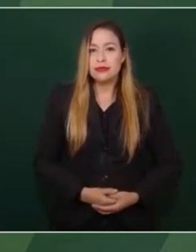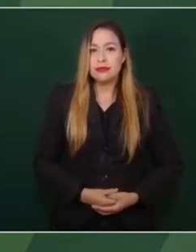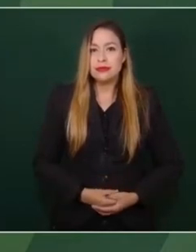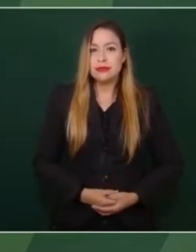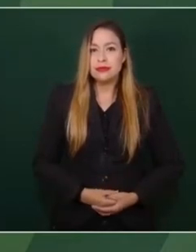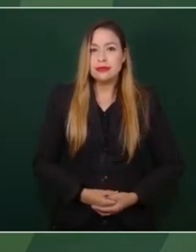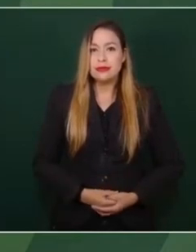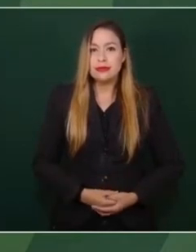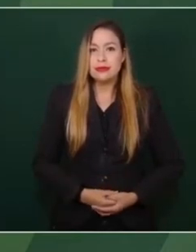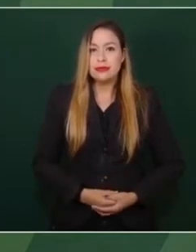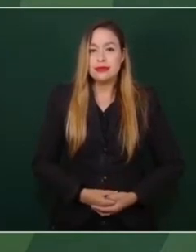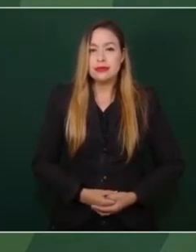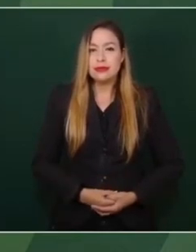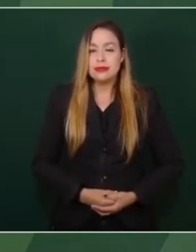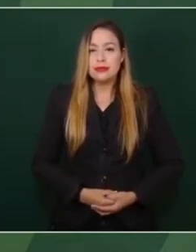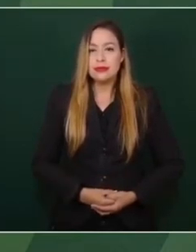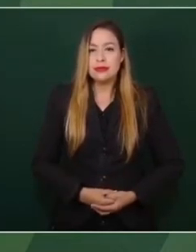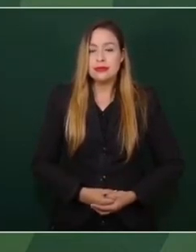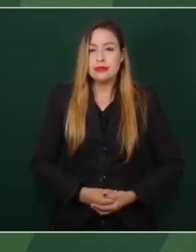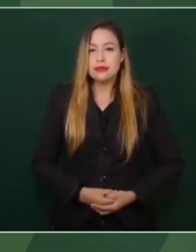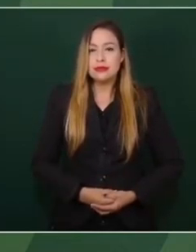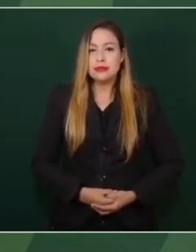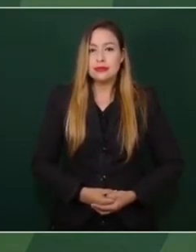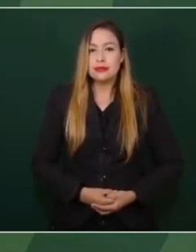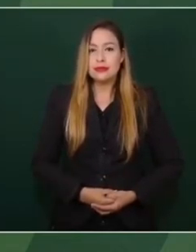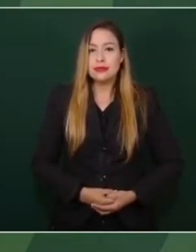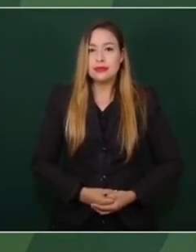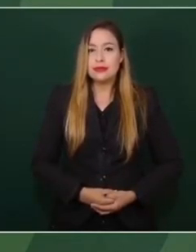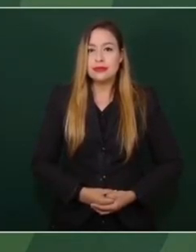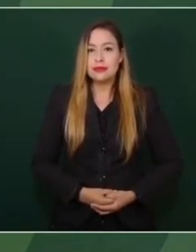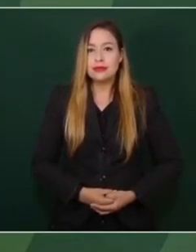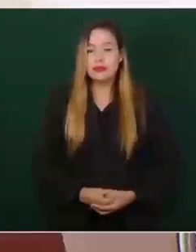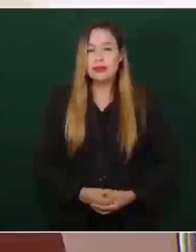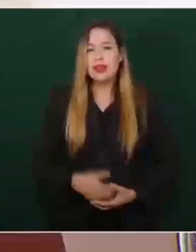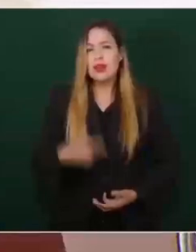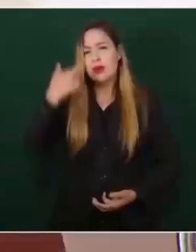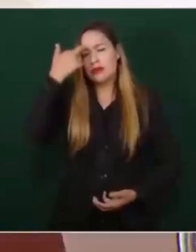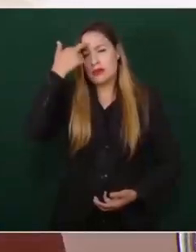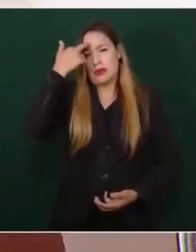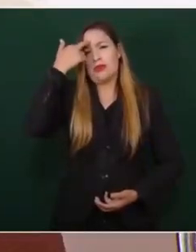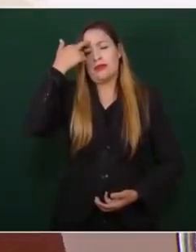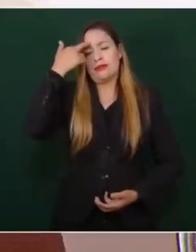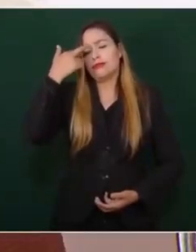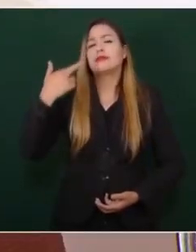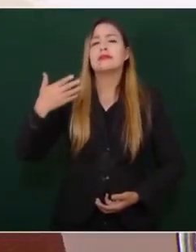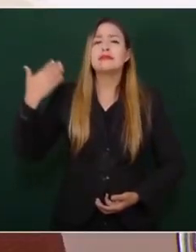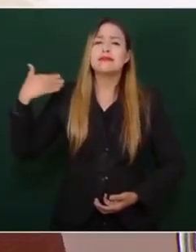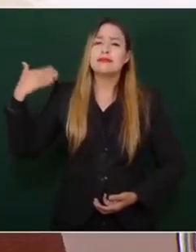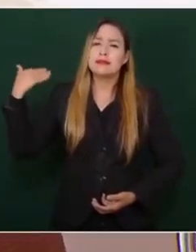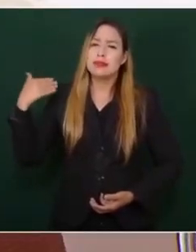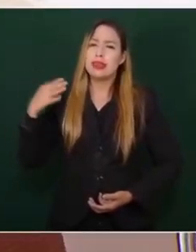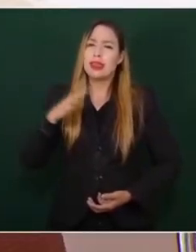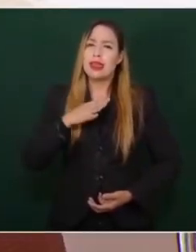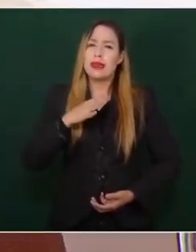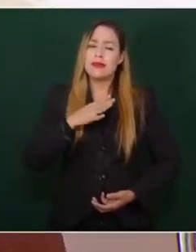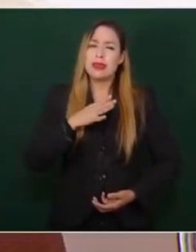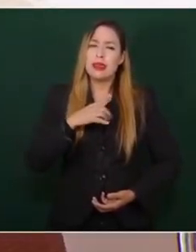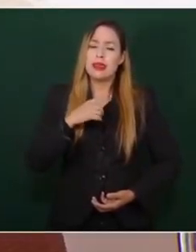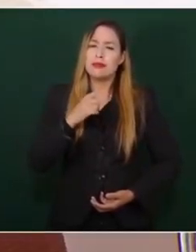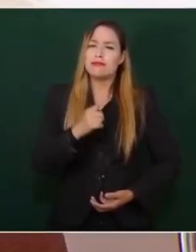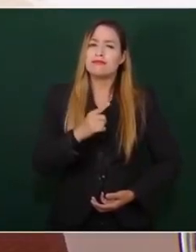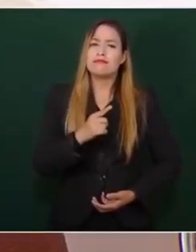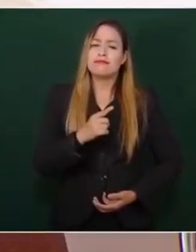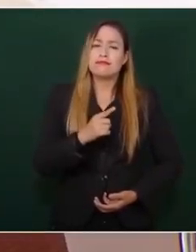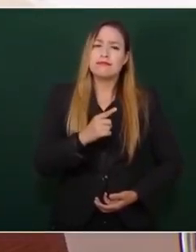Recuerdo una escena de un ajusticiamiento